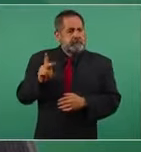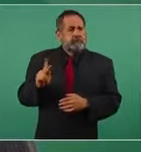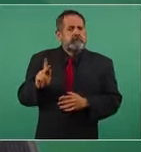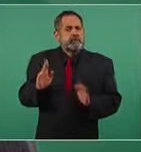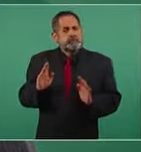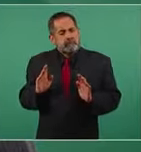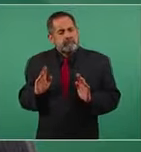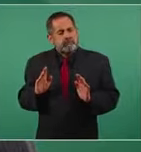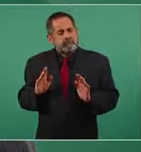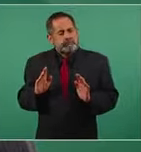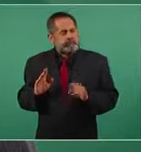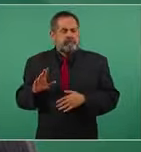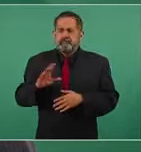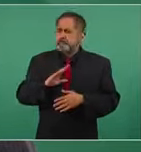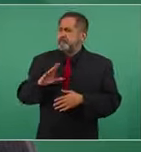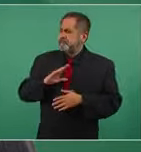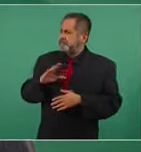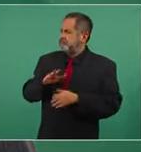hay